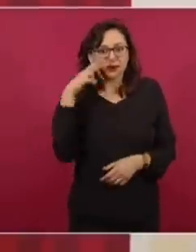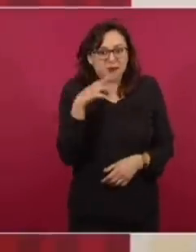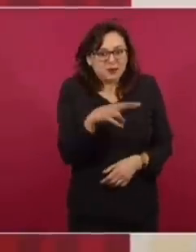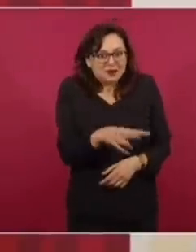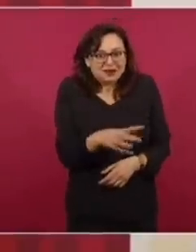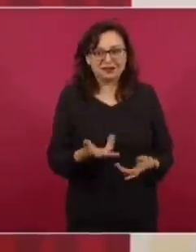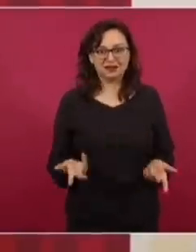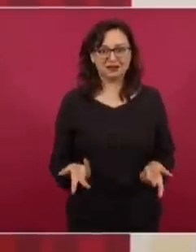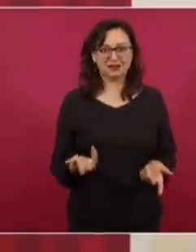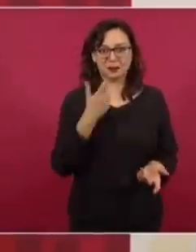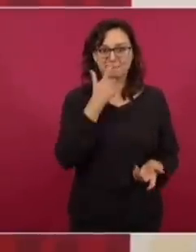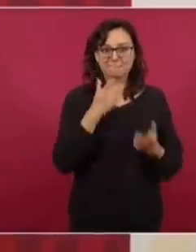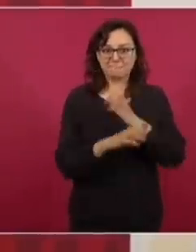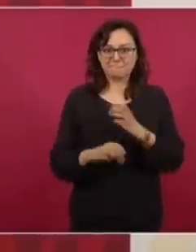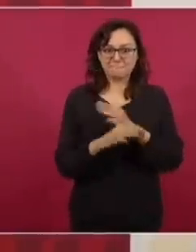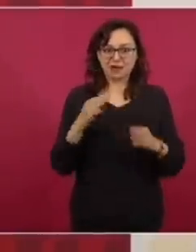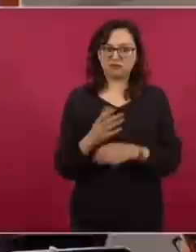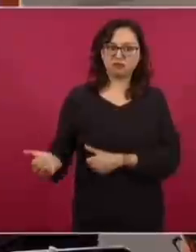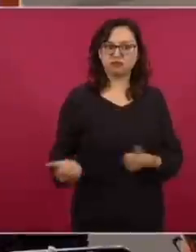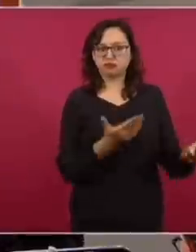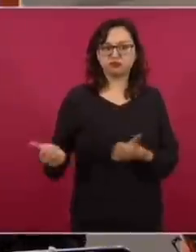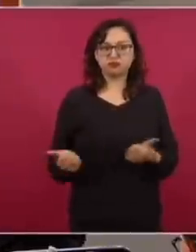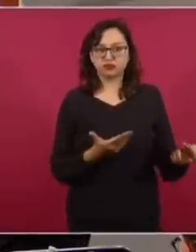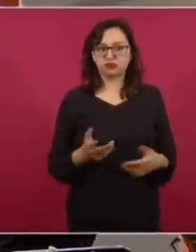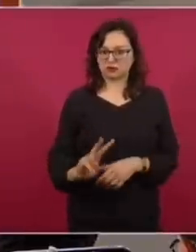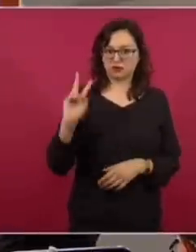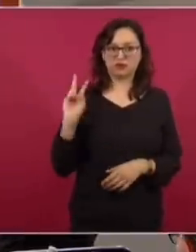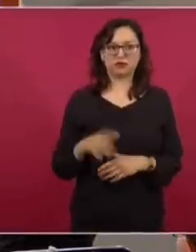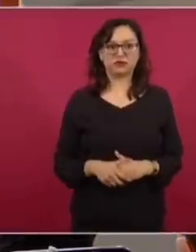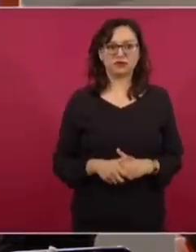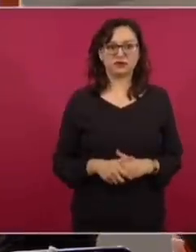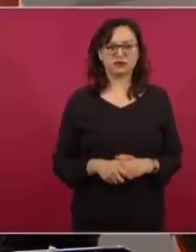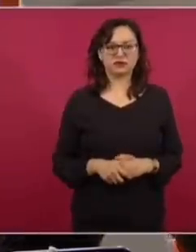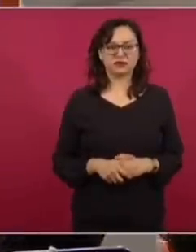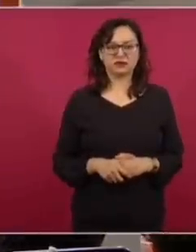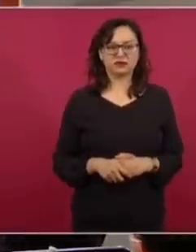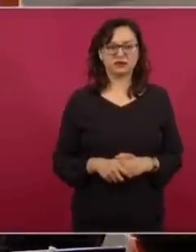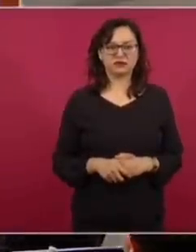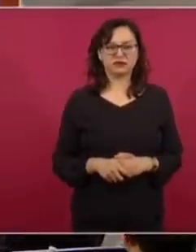bandas sacando el material. El viernes... Mira, aquí está el barco.